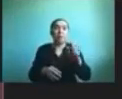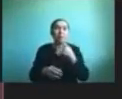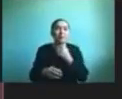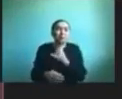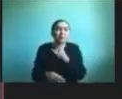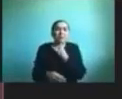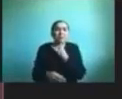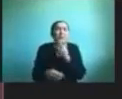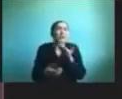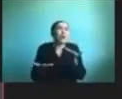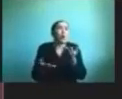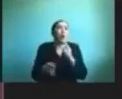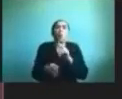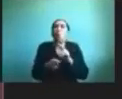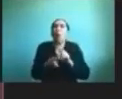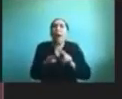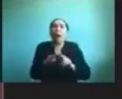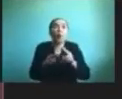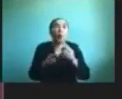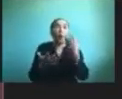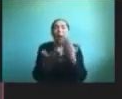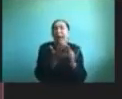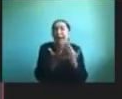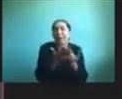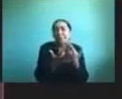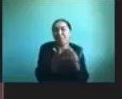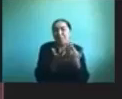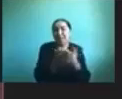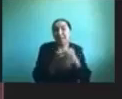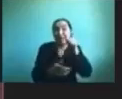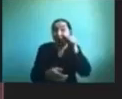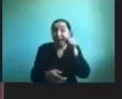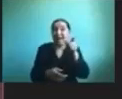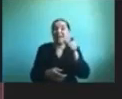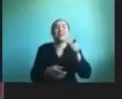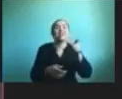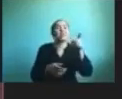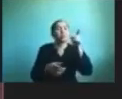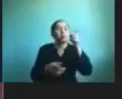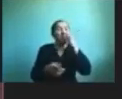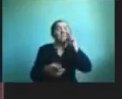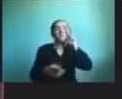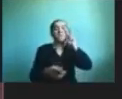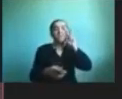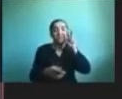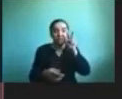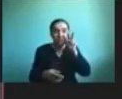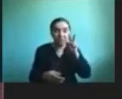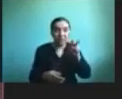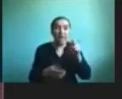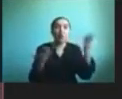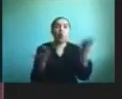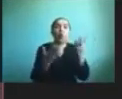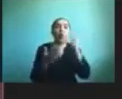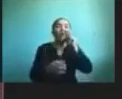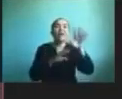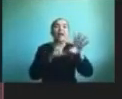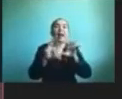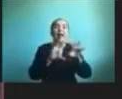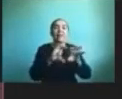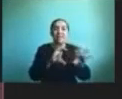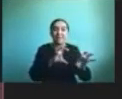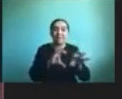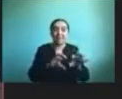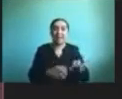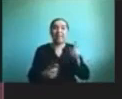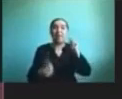sacarles el provecho que pueden darnos así que aquí van a poder ver distintas actividades si se fijan está el